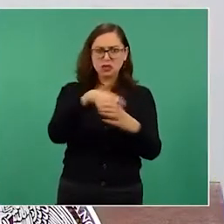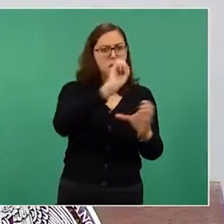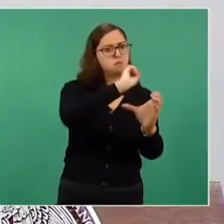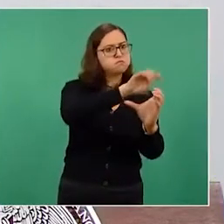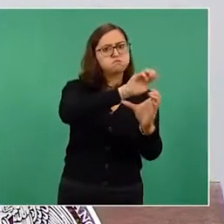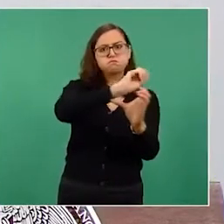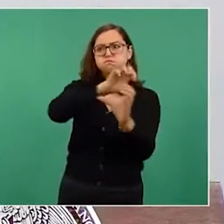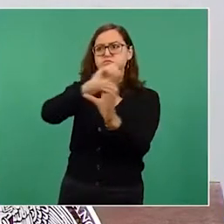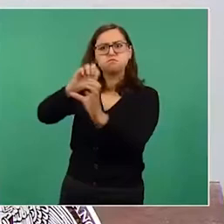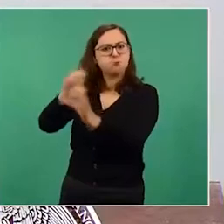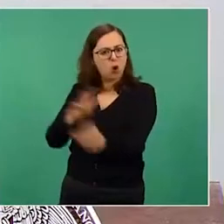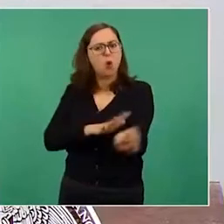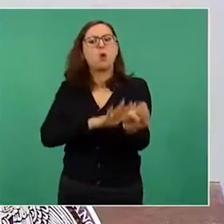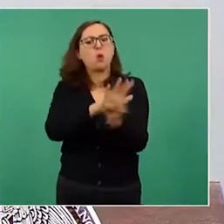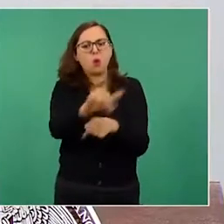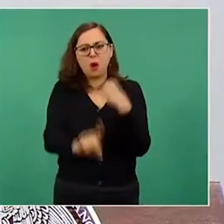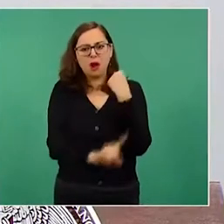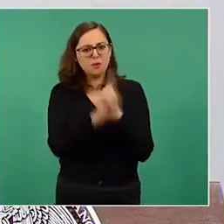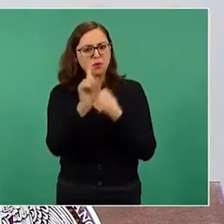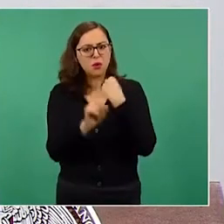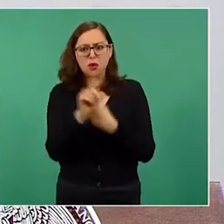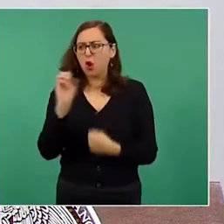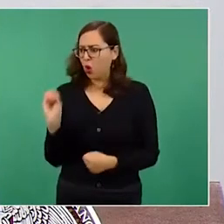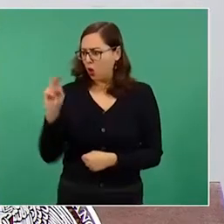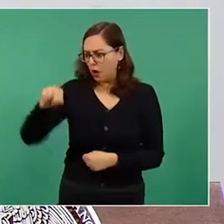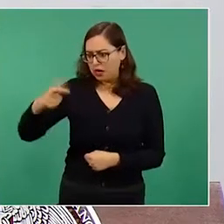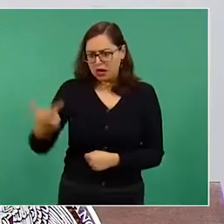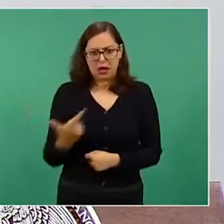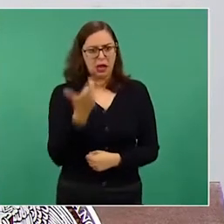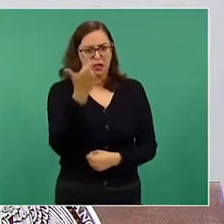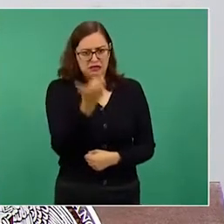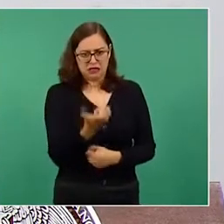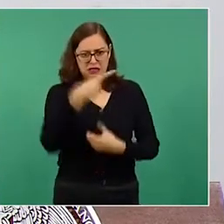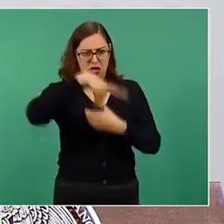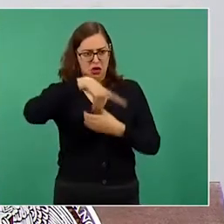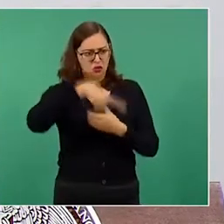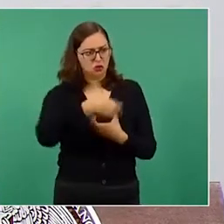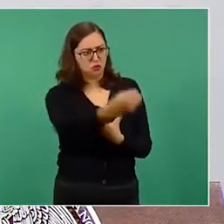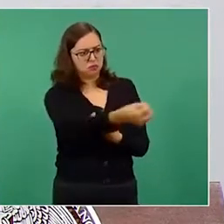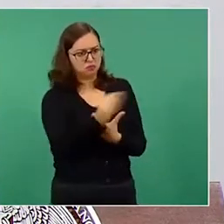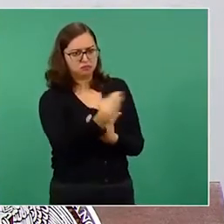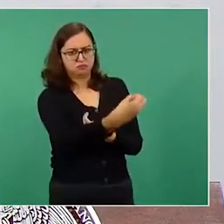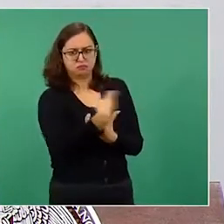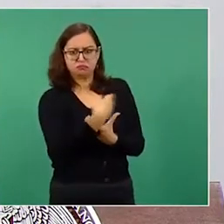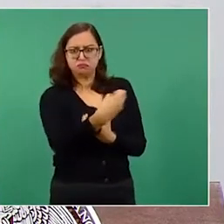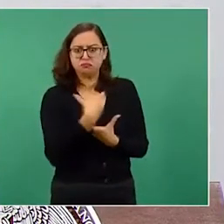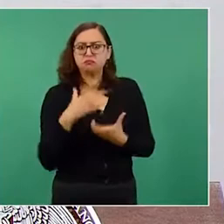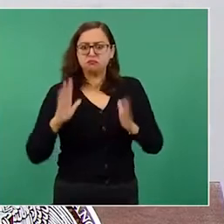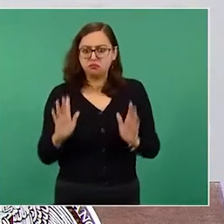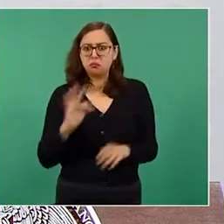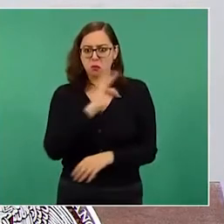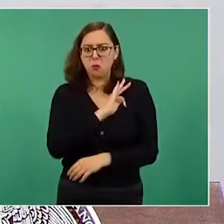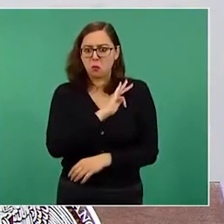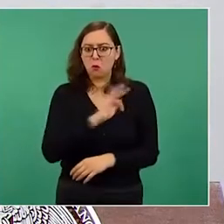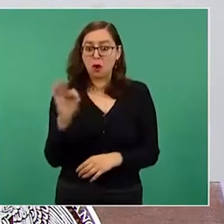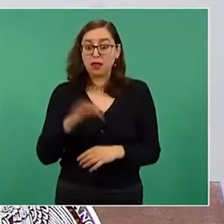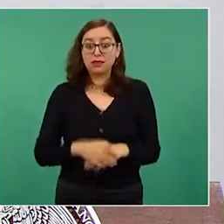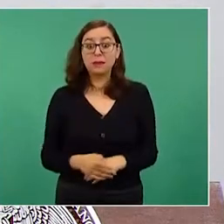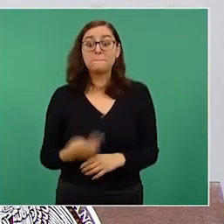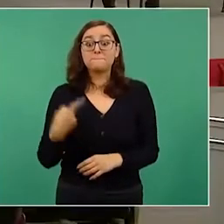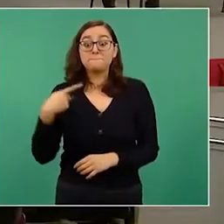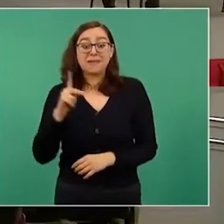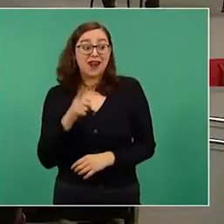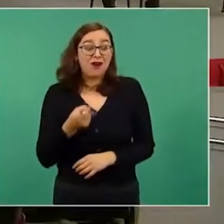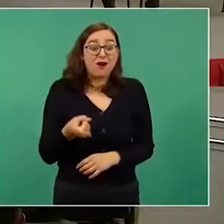no se afecta el financiamiento que reciben las ONG y las fundaciones. La única limitación será para las